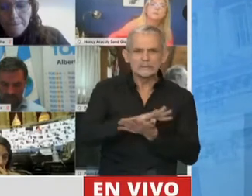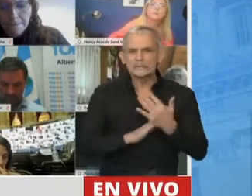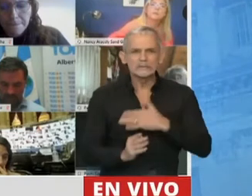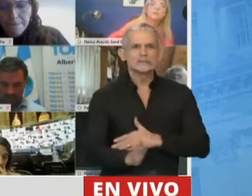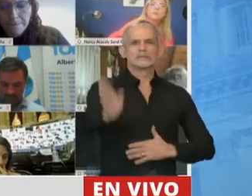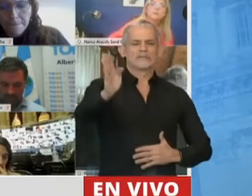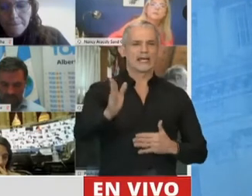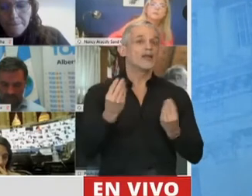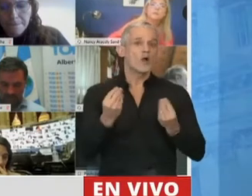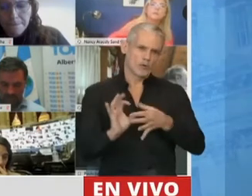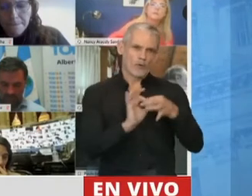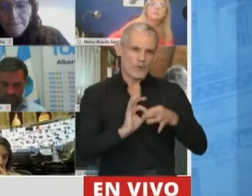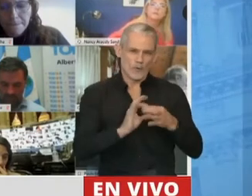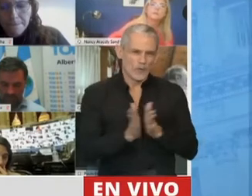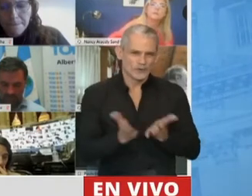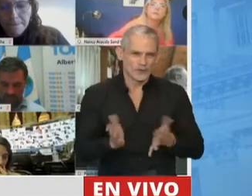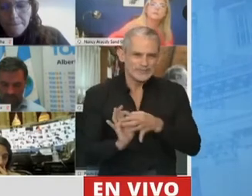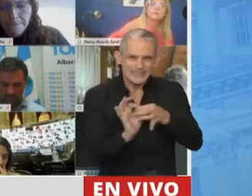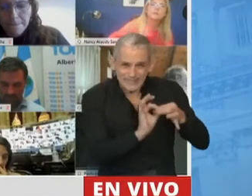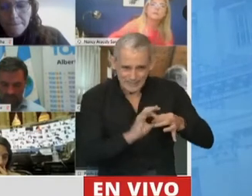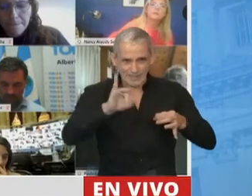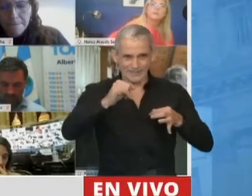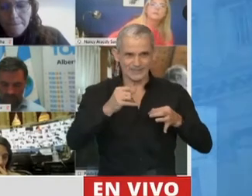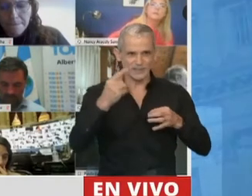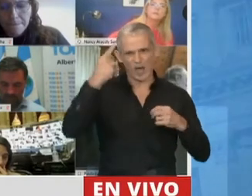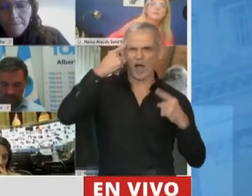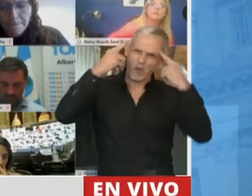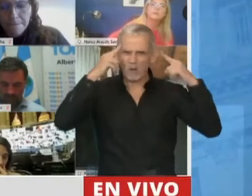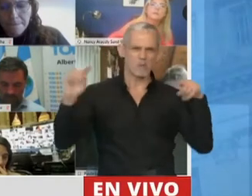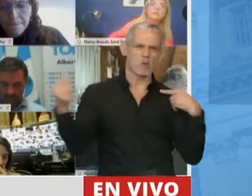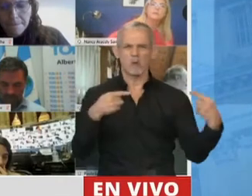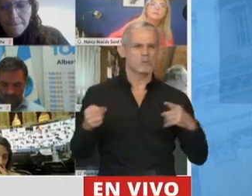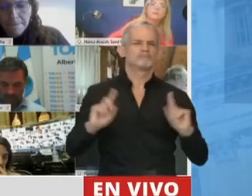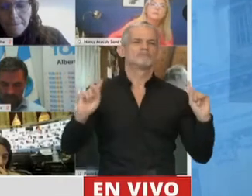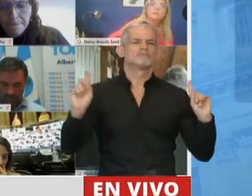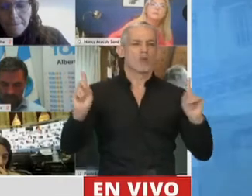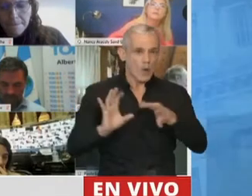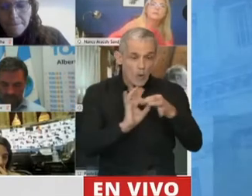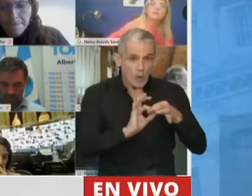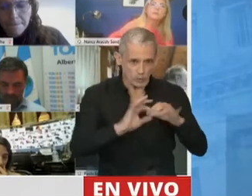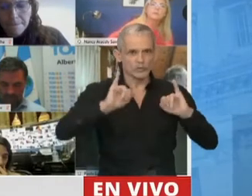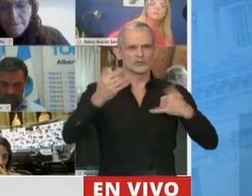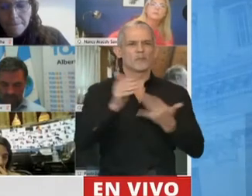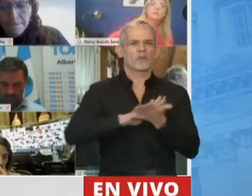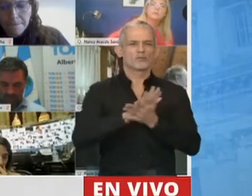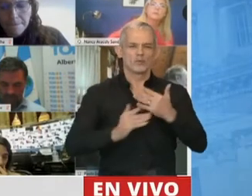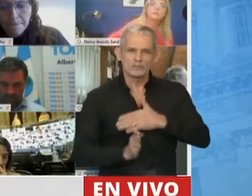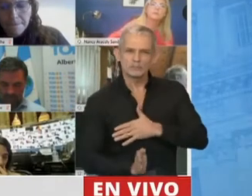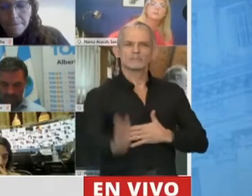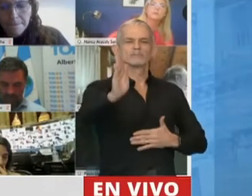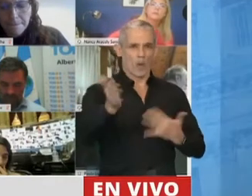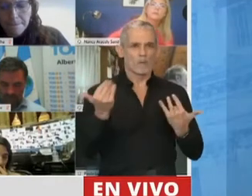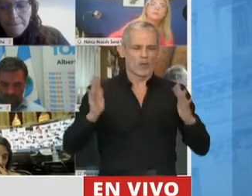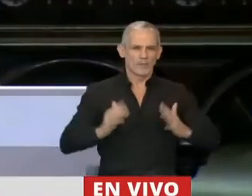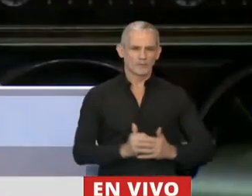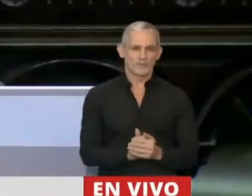y se sale juntos, no se sale con sesgos ideológicos ni con prejuicios, se sale juntos. Presidente,